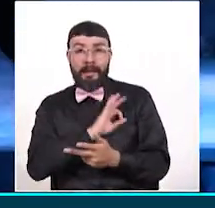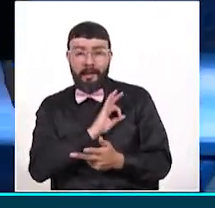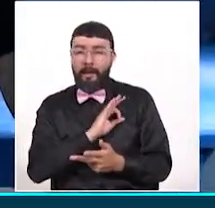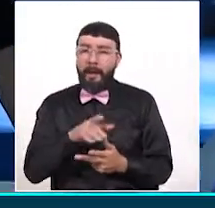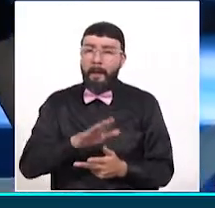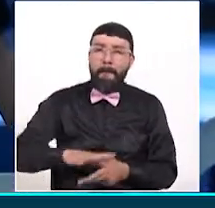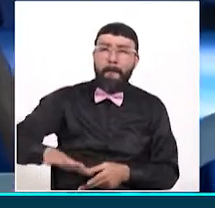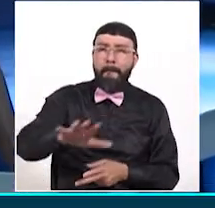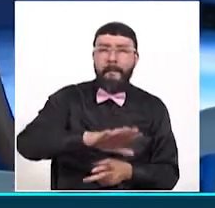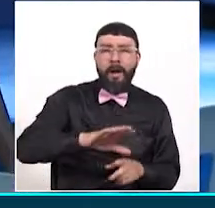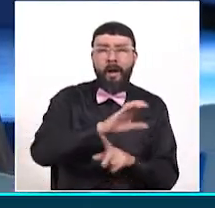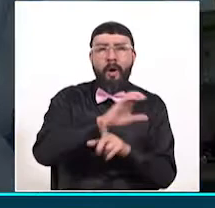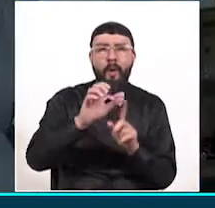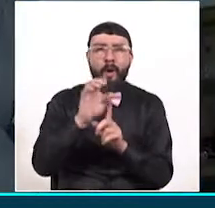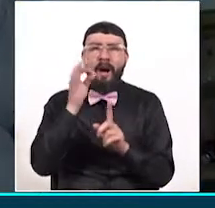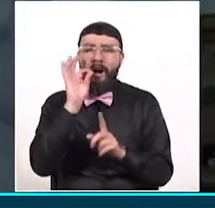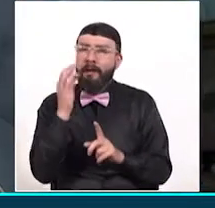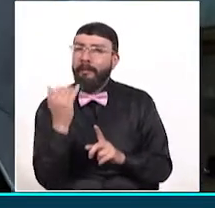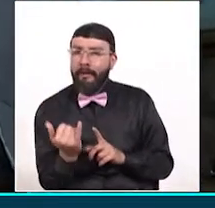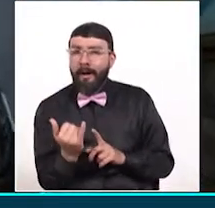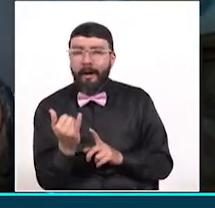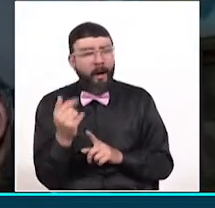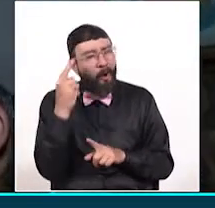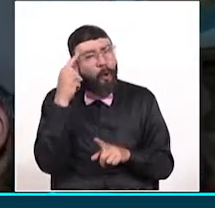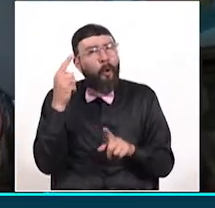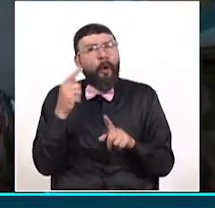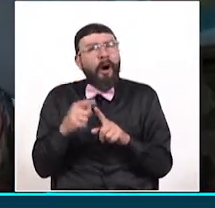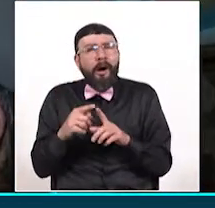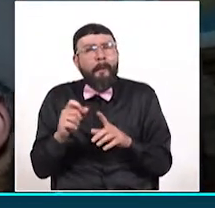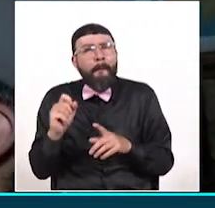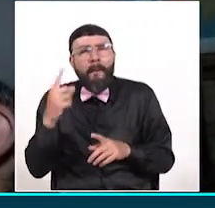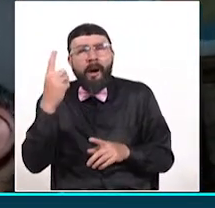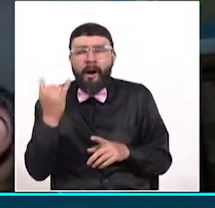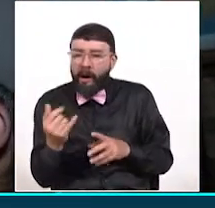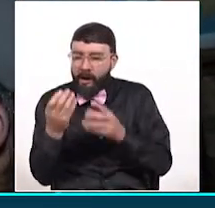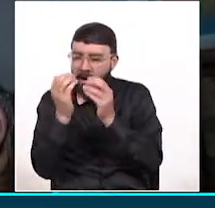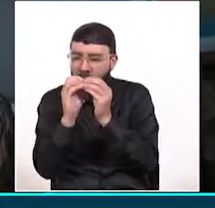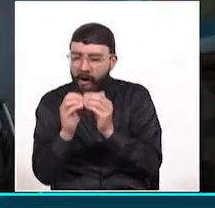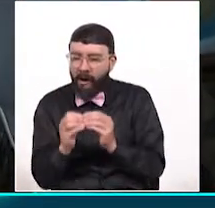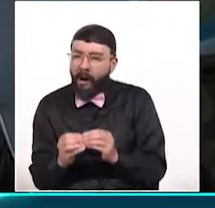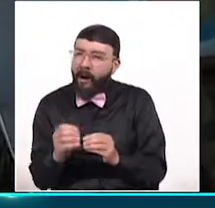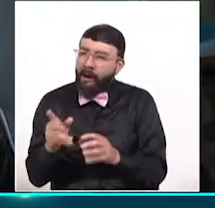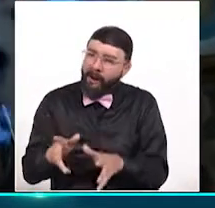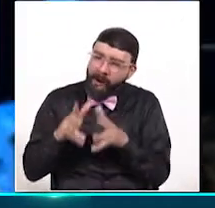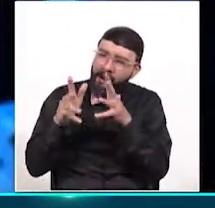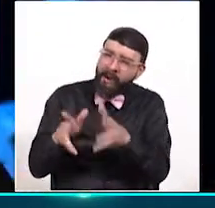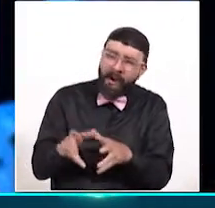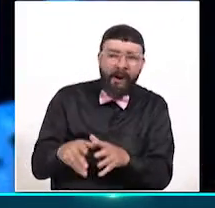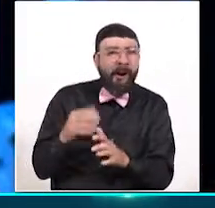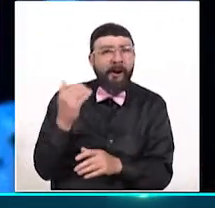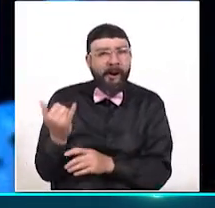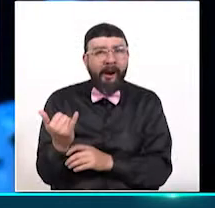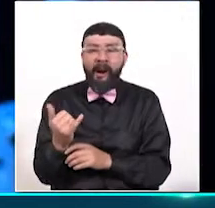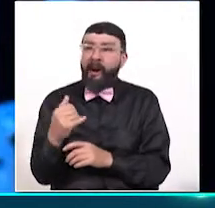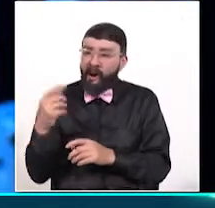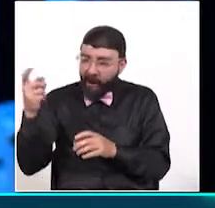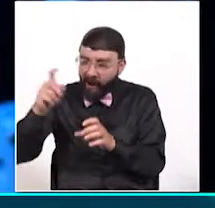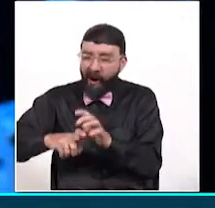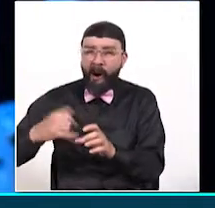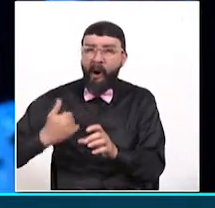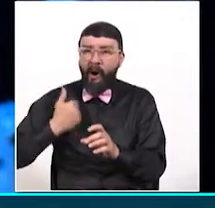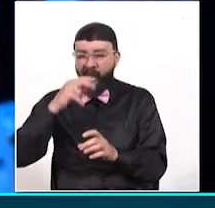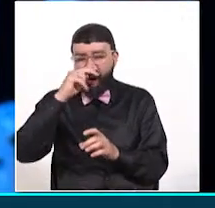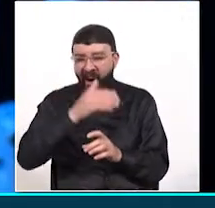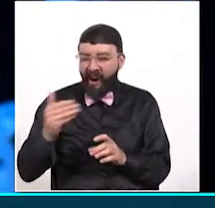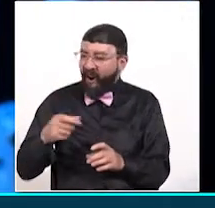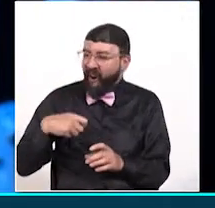cultural cafetero a través del cine. El objetivo principal por la cual fue creada es para incluir a los jóvenes y a los niños